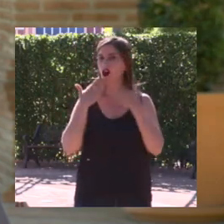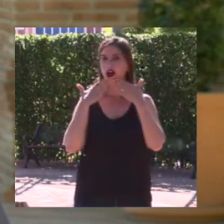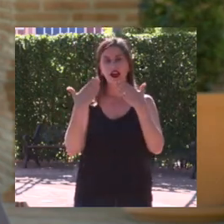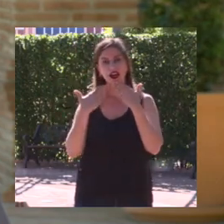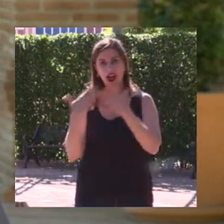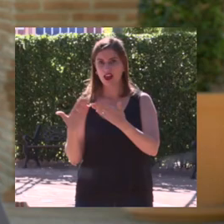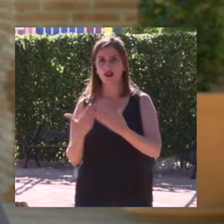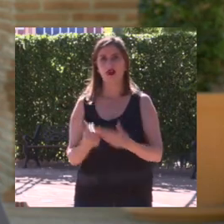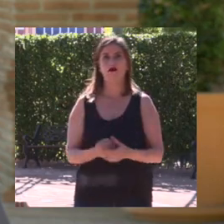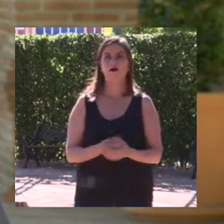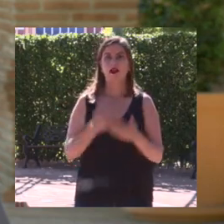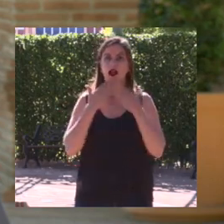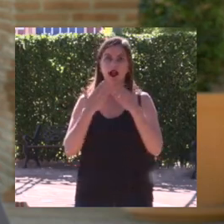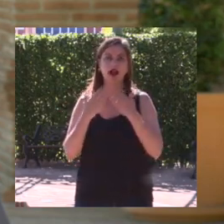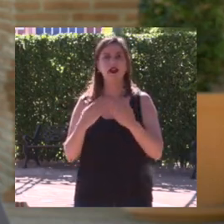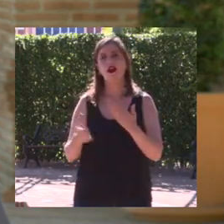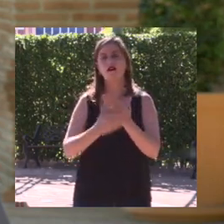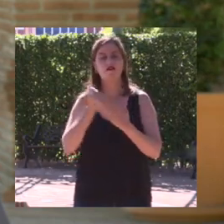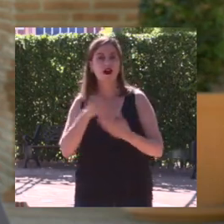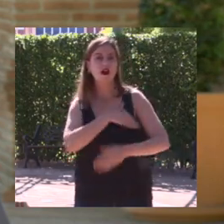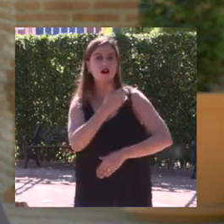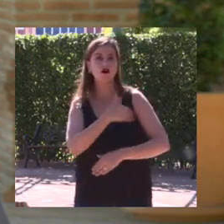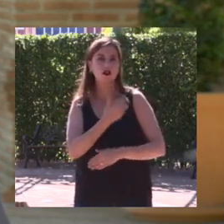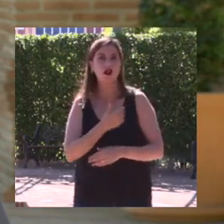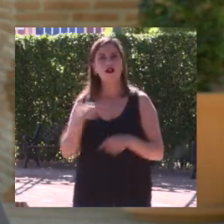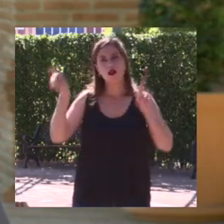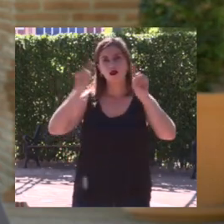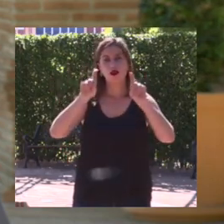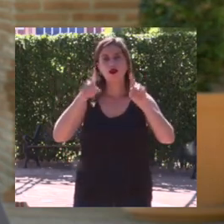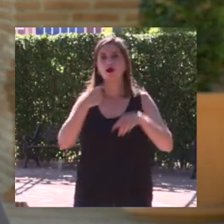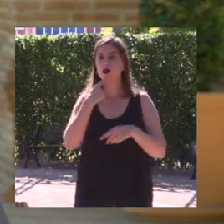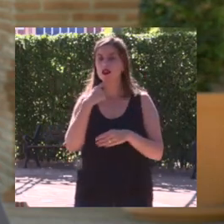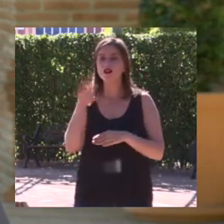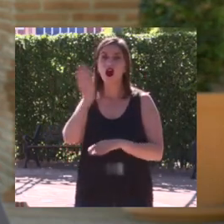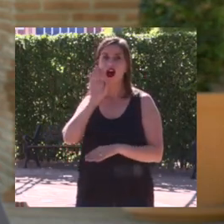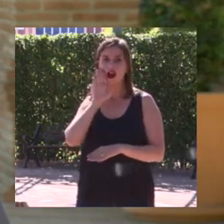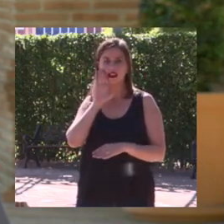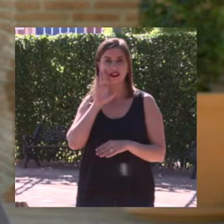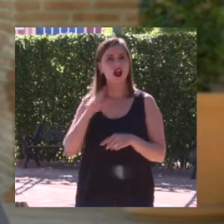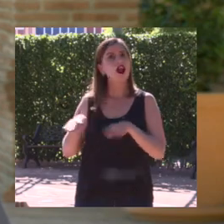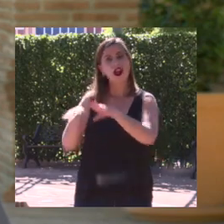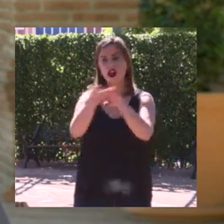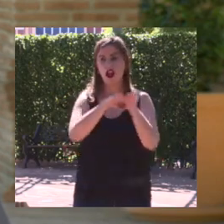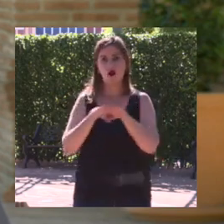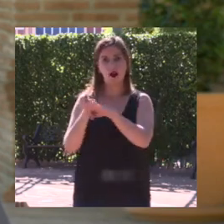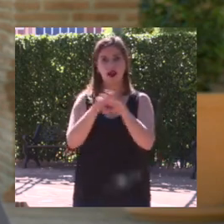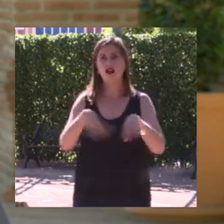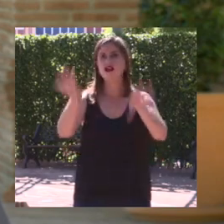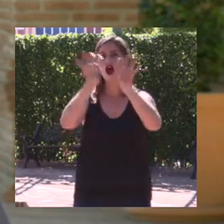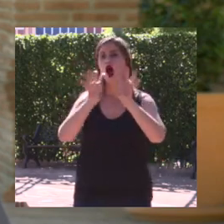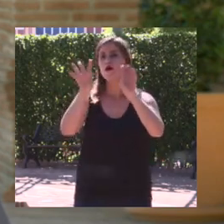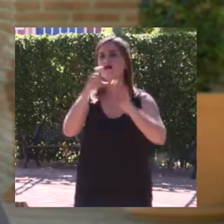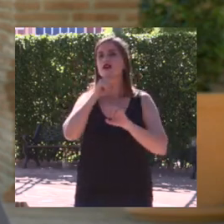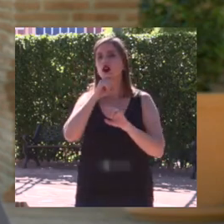que agradezco en nombre de la Facultad de Educación porque, como he dicho antes, estamos convencidos de que la igualdad se aprende y se